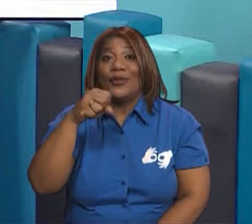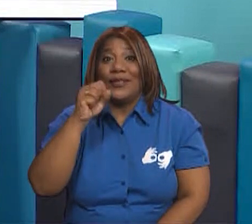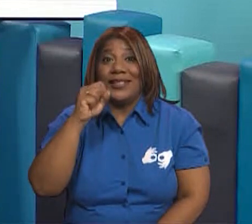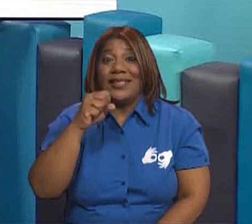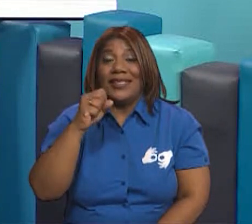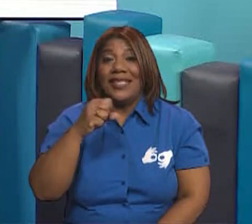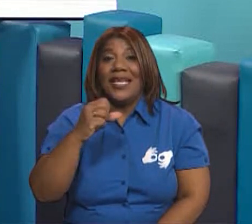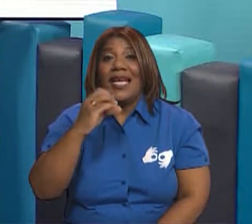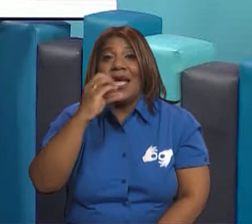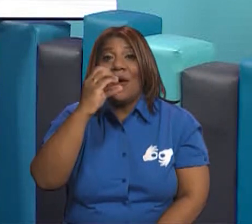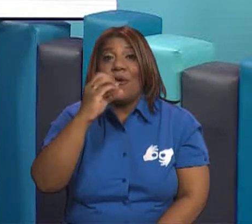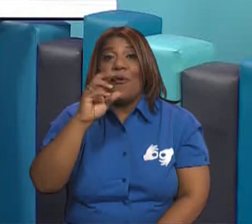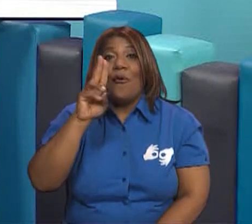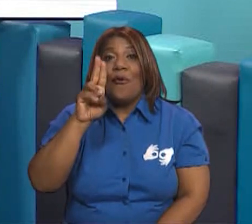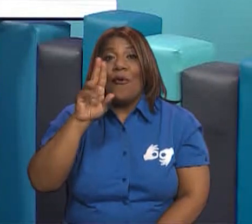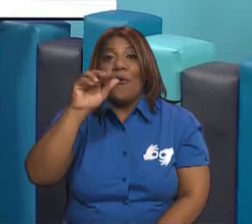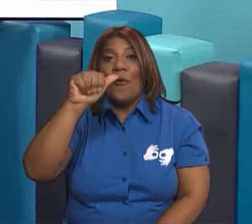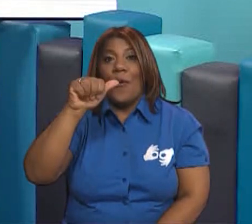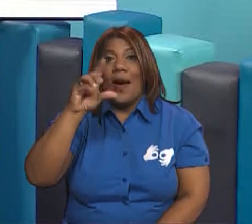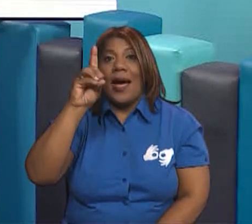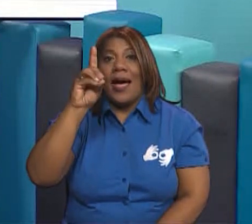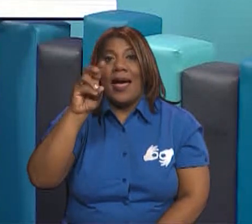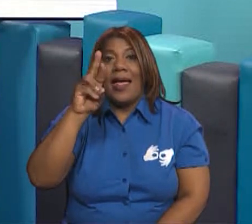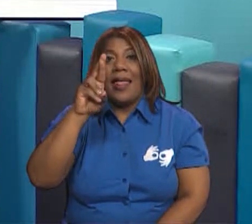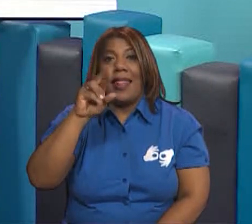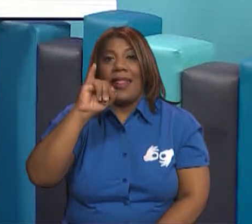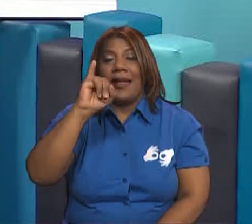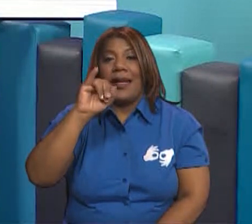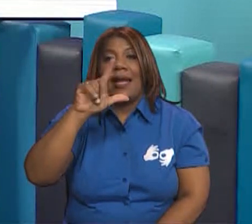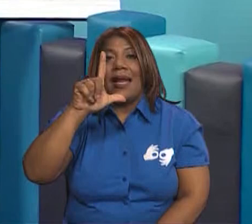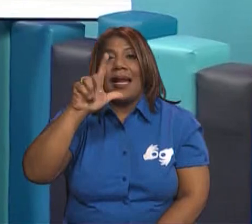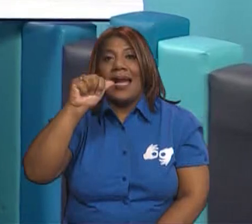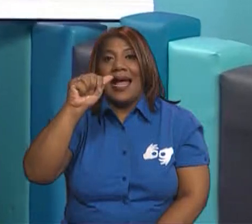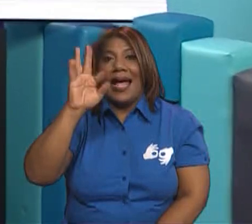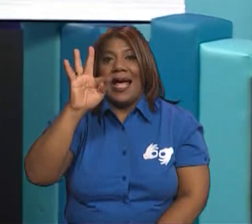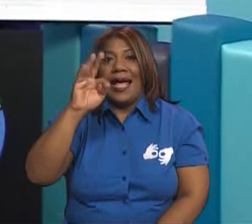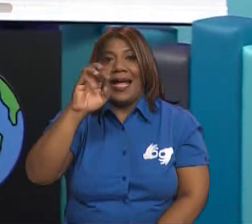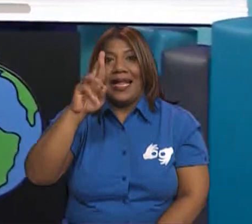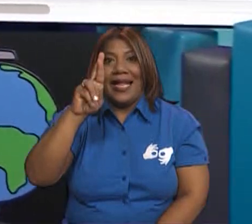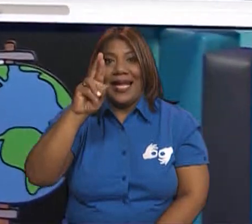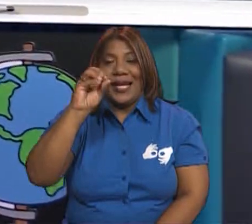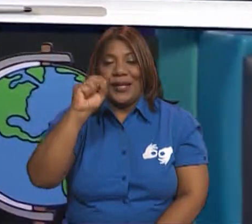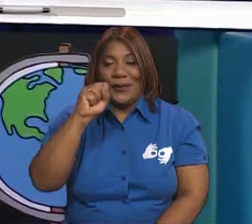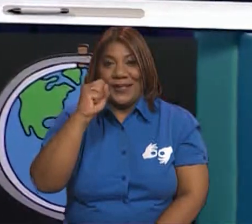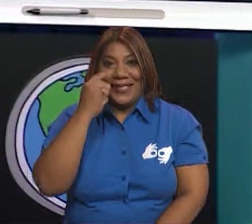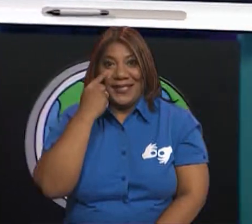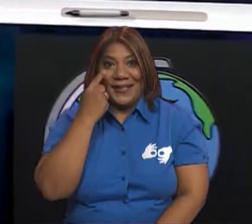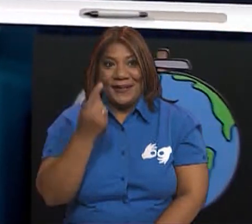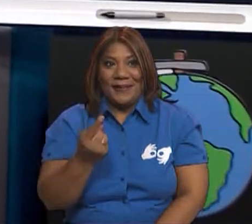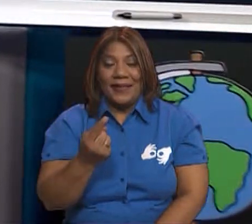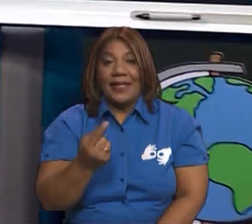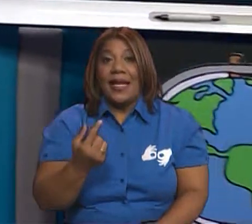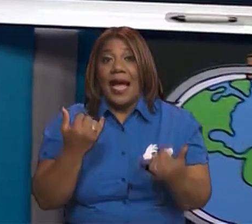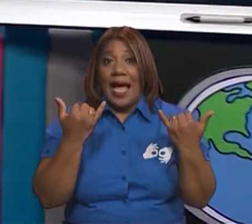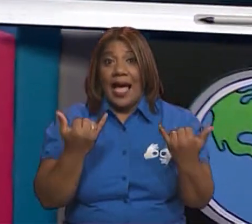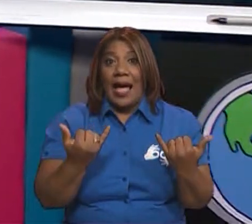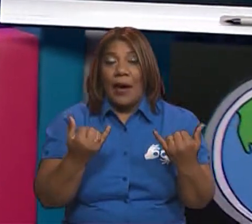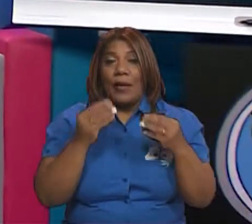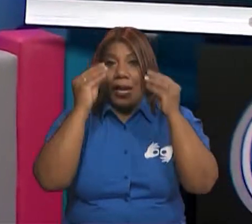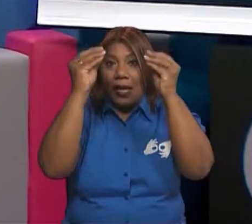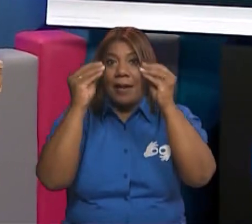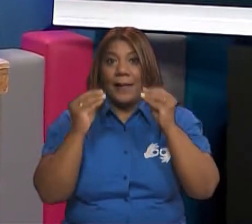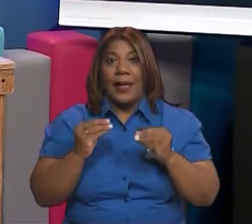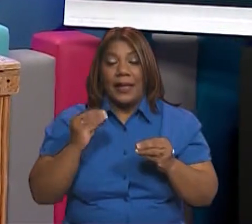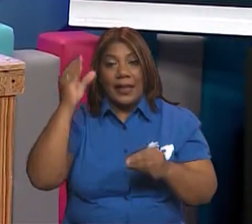cuadriláteros porque tiene cuatro lados. Vamos a ver juntos también cómo podemos armar esos